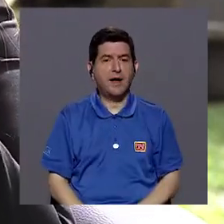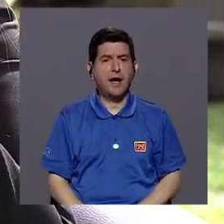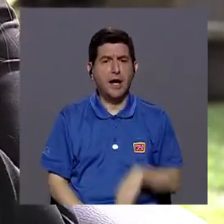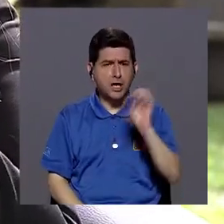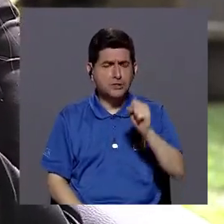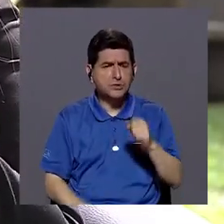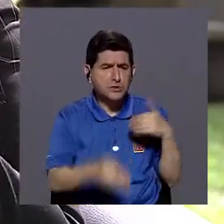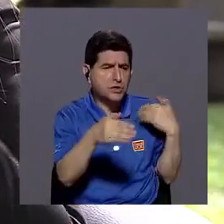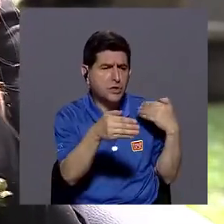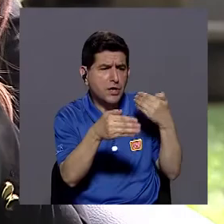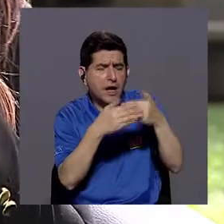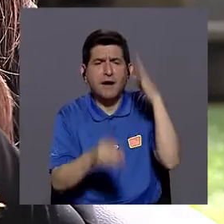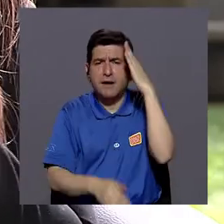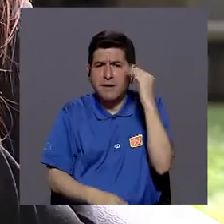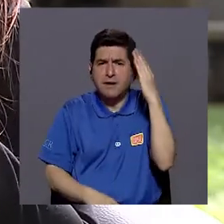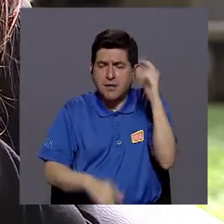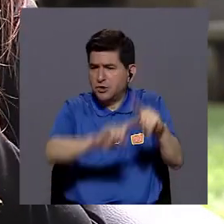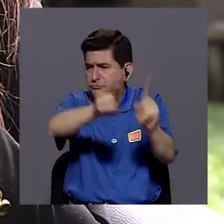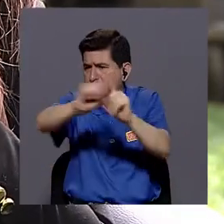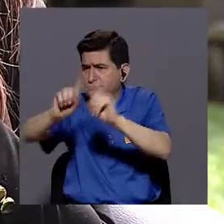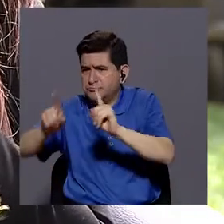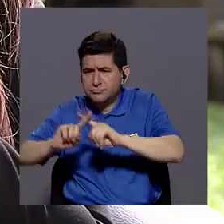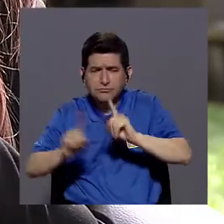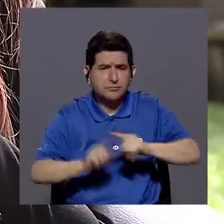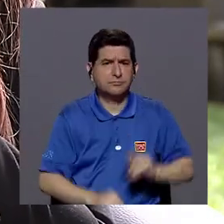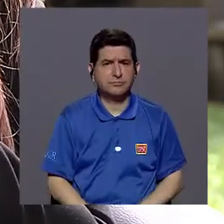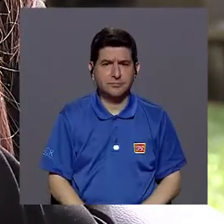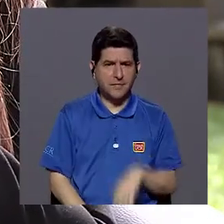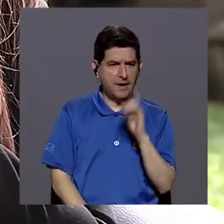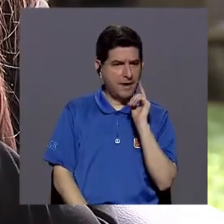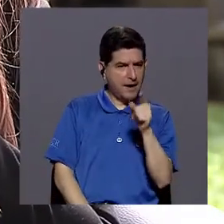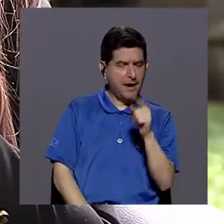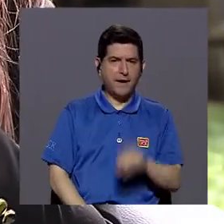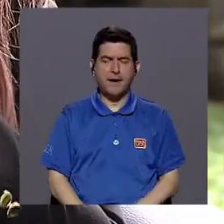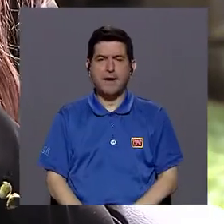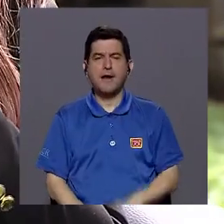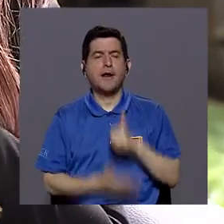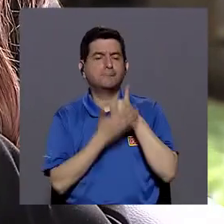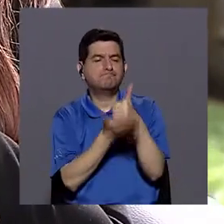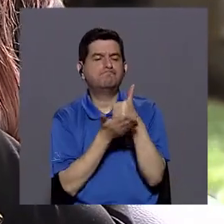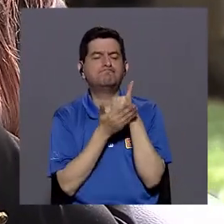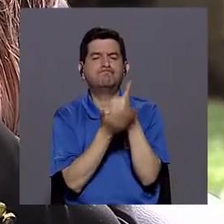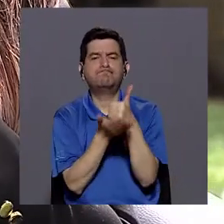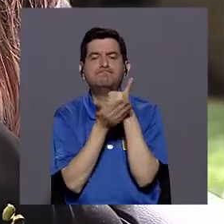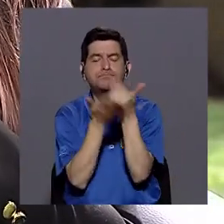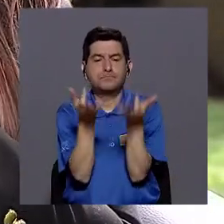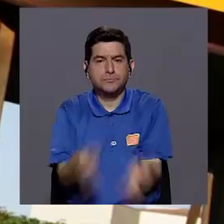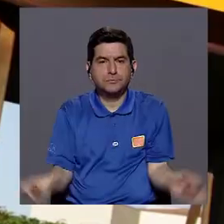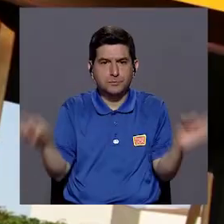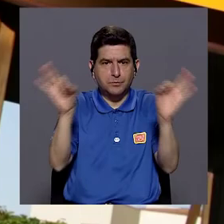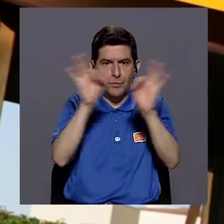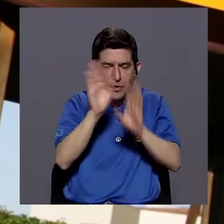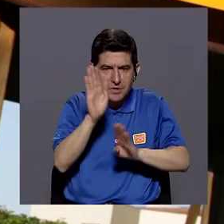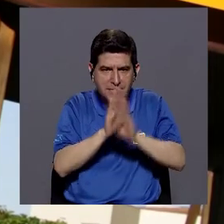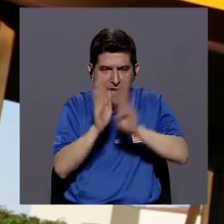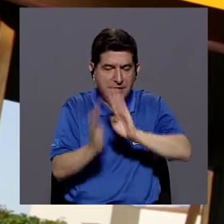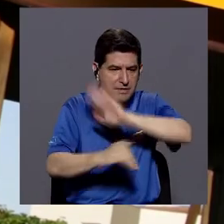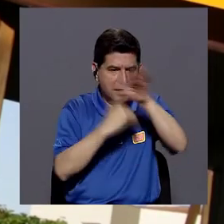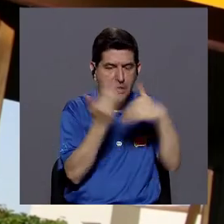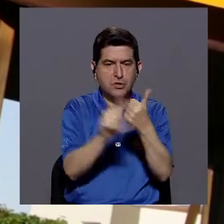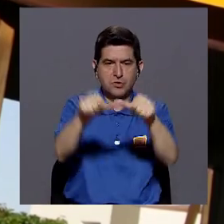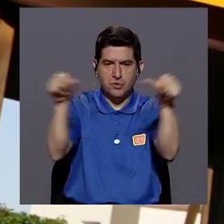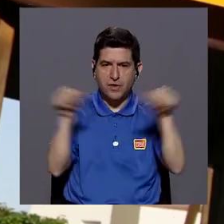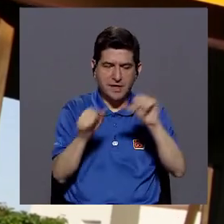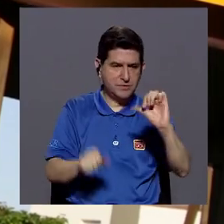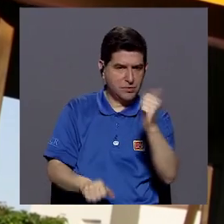a muchísimas experiencias que le van a contribuir de gran forma en su desarrollo en todas